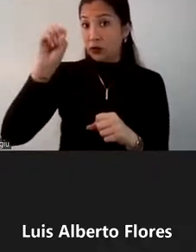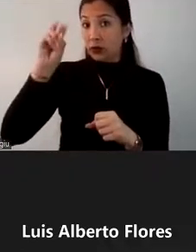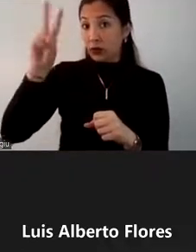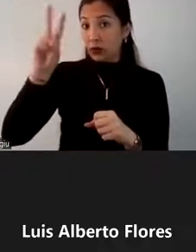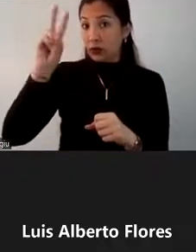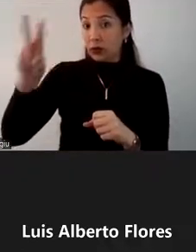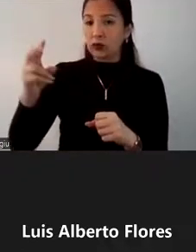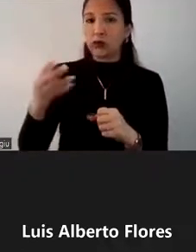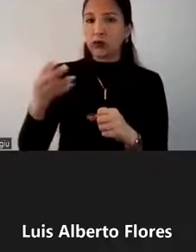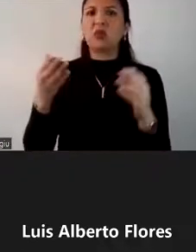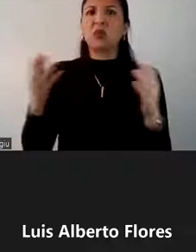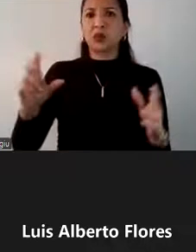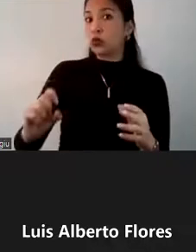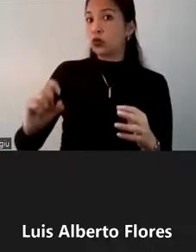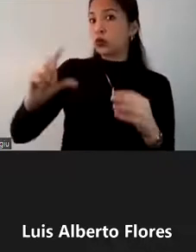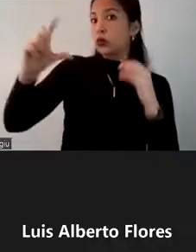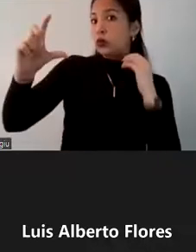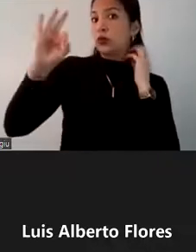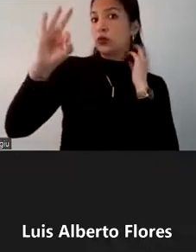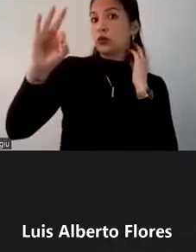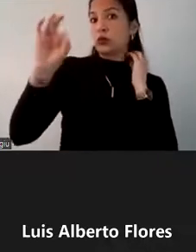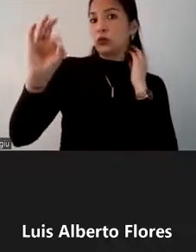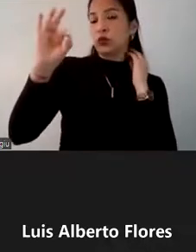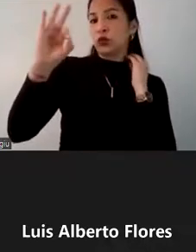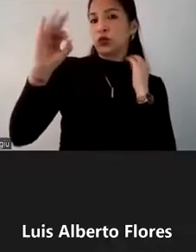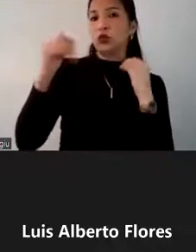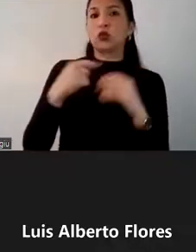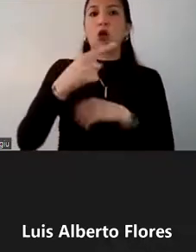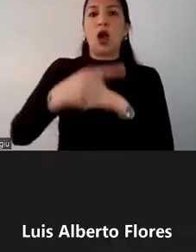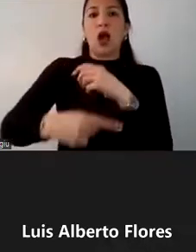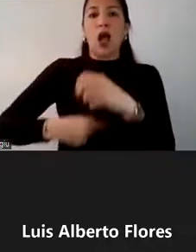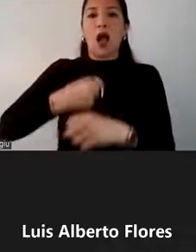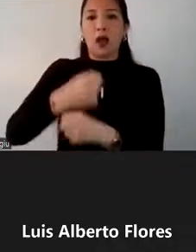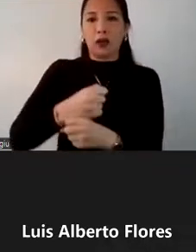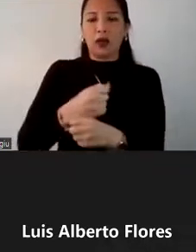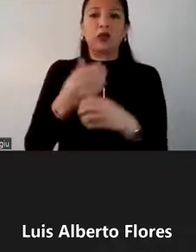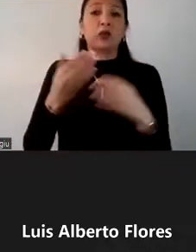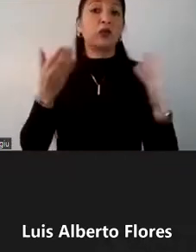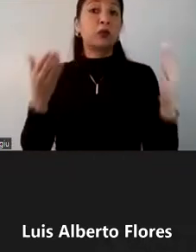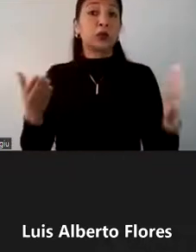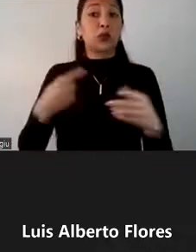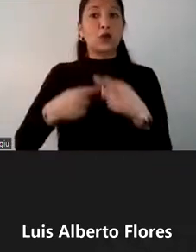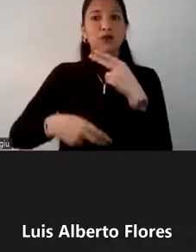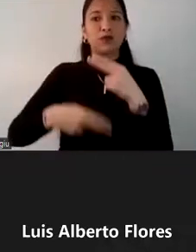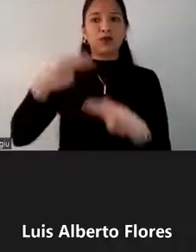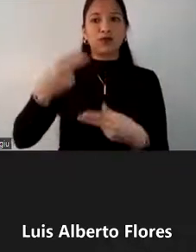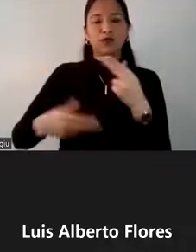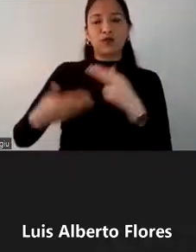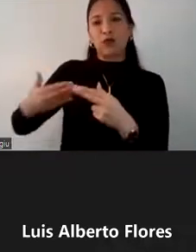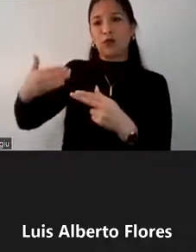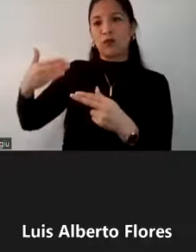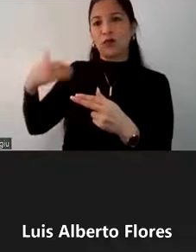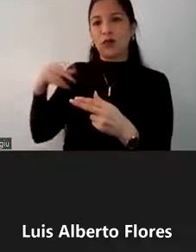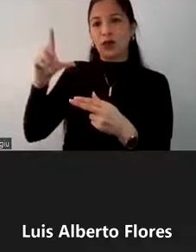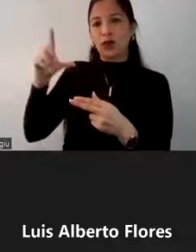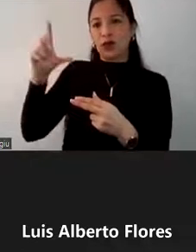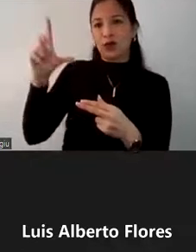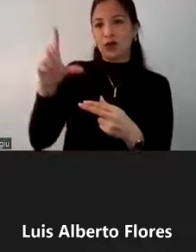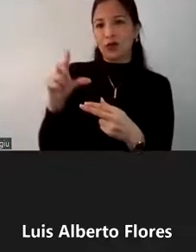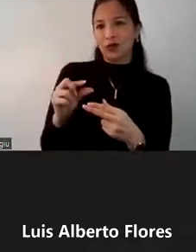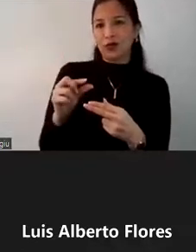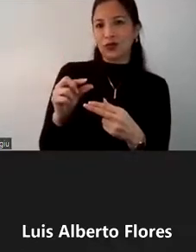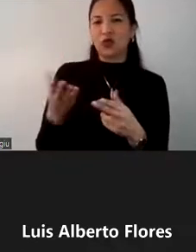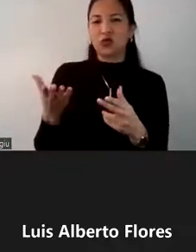habría un crecimiento del 3.8 interanual, a pesar de los problemas que fueron como la reducción de ciertas